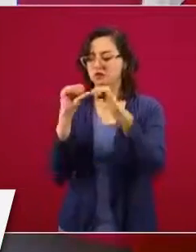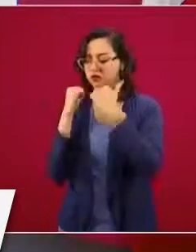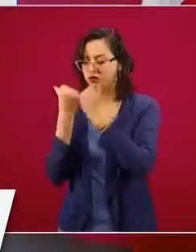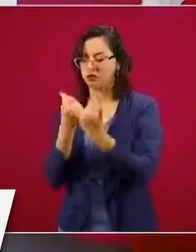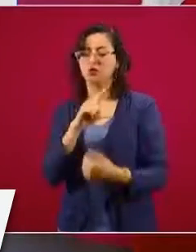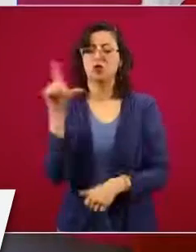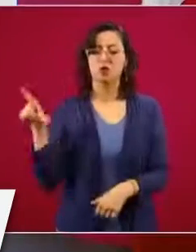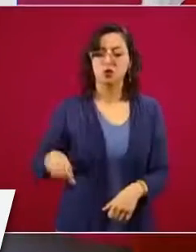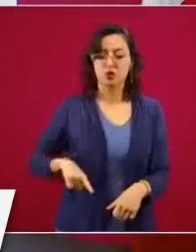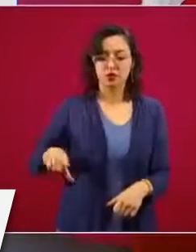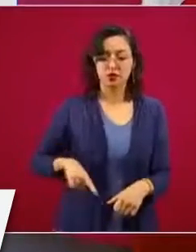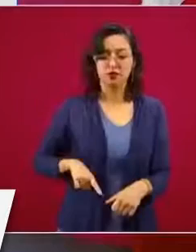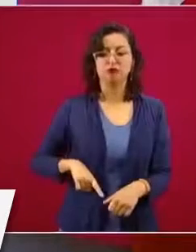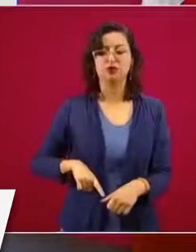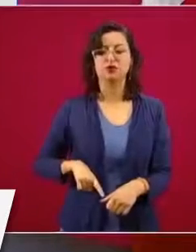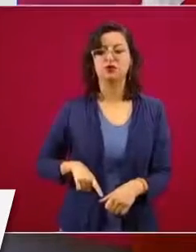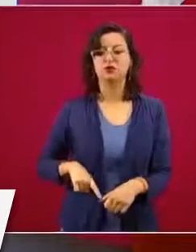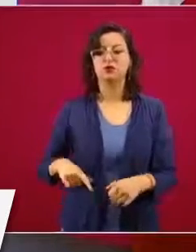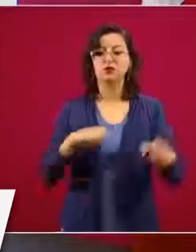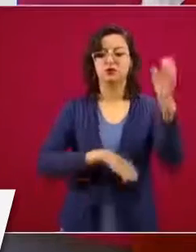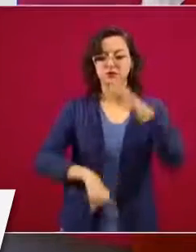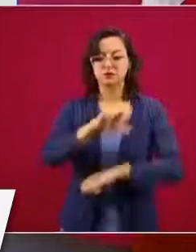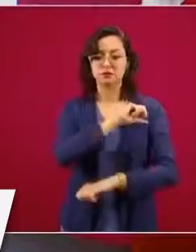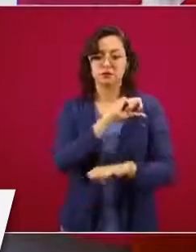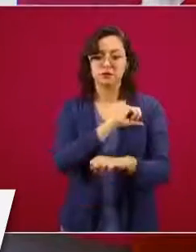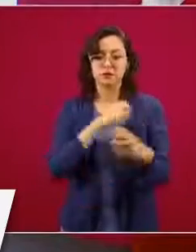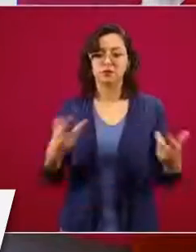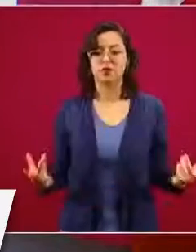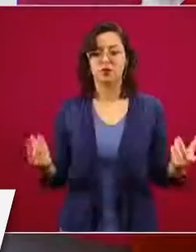y con las empresas privadas.